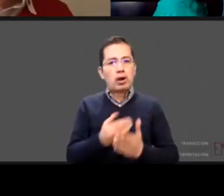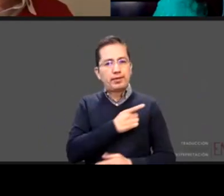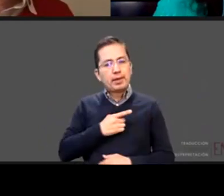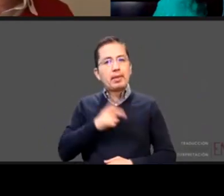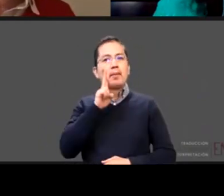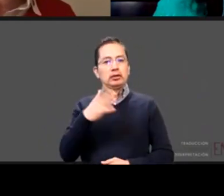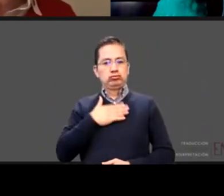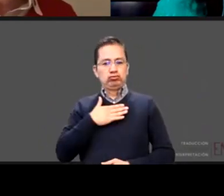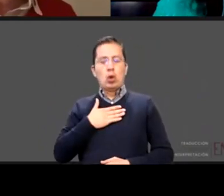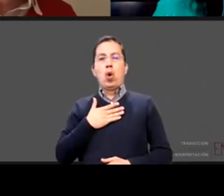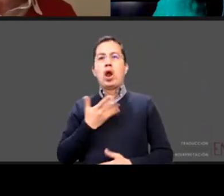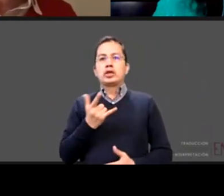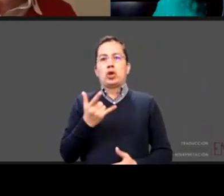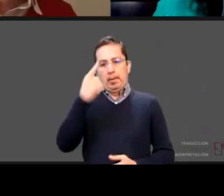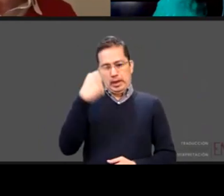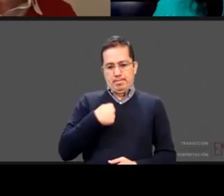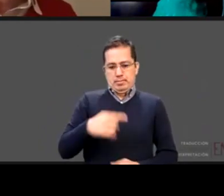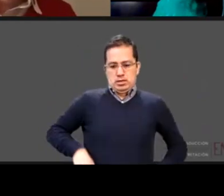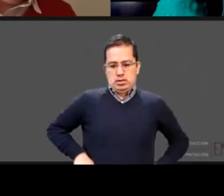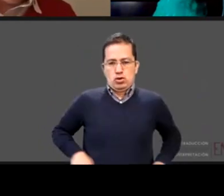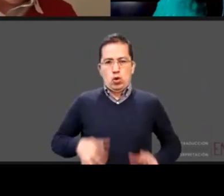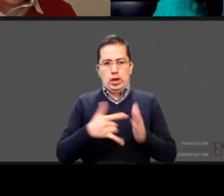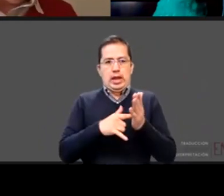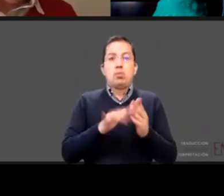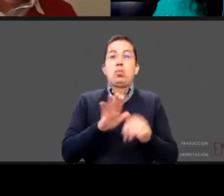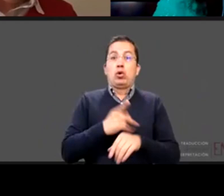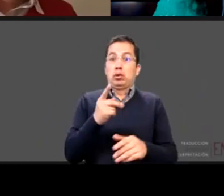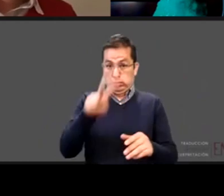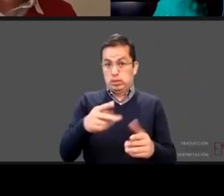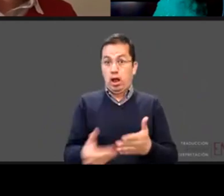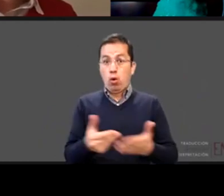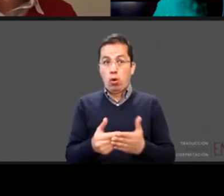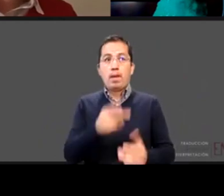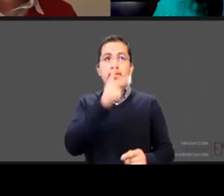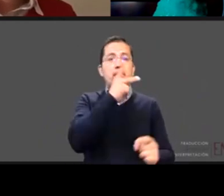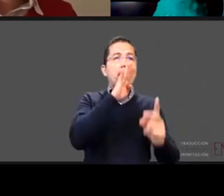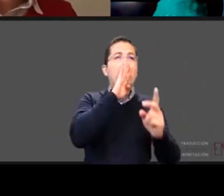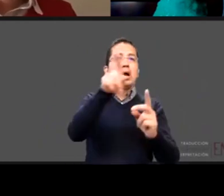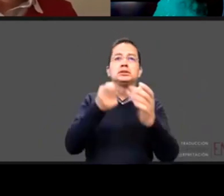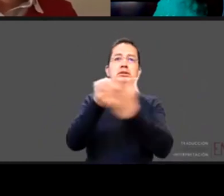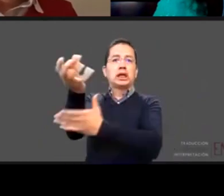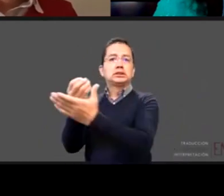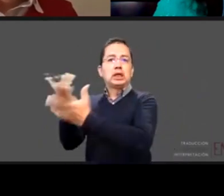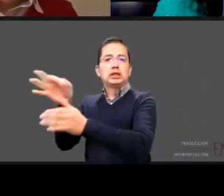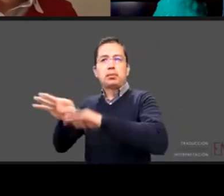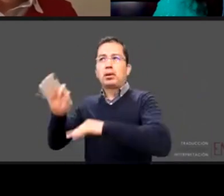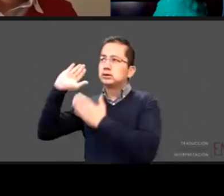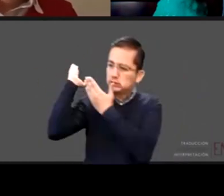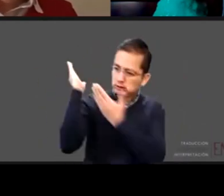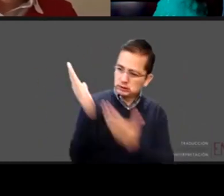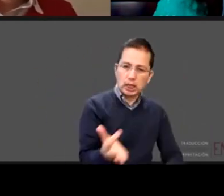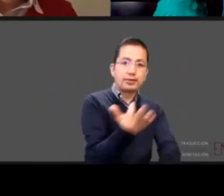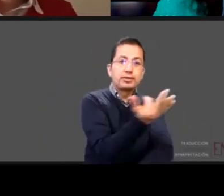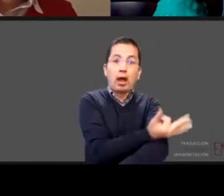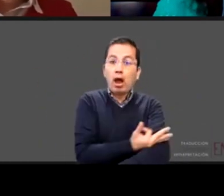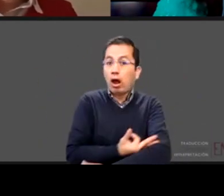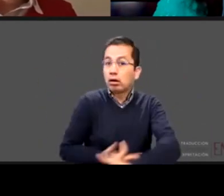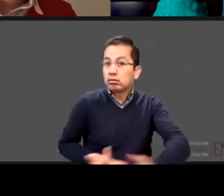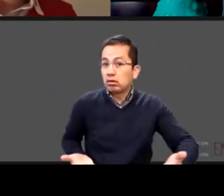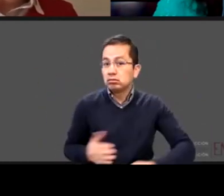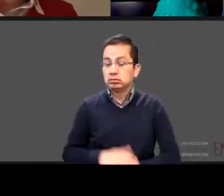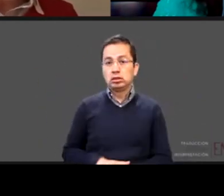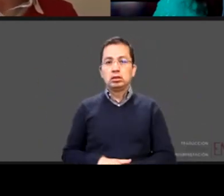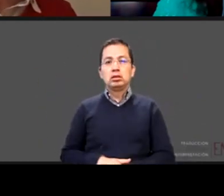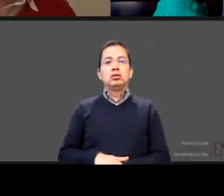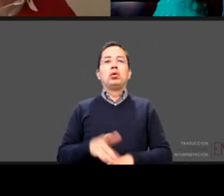la realidad es madres y padres que trabajan que llegan tarde y a me ha tocado ver que les pregunto a los niños oye ¿y tú con quién vives? y me contestan con mi